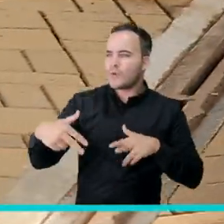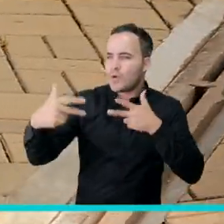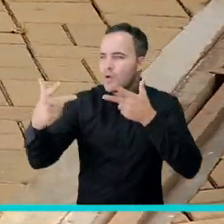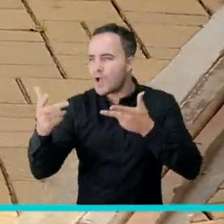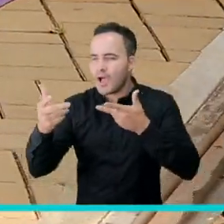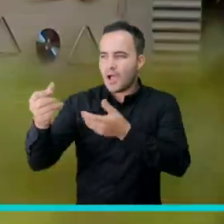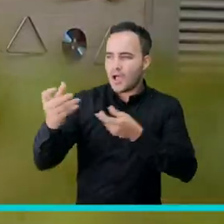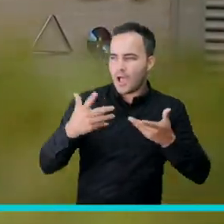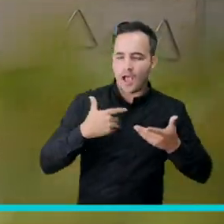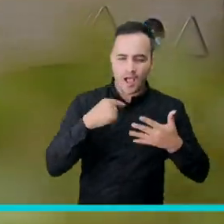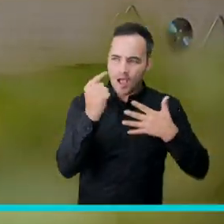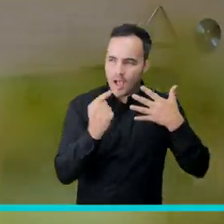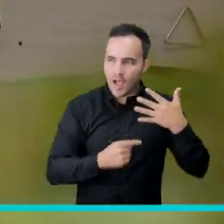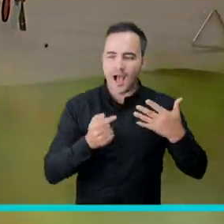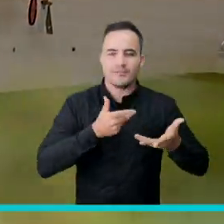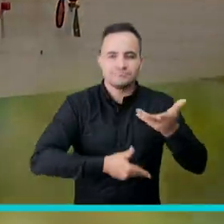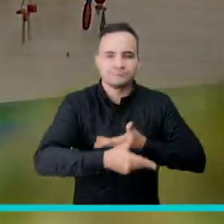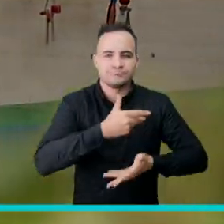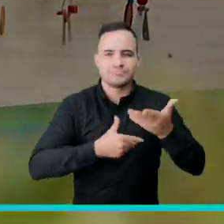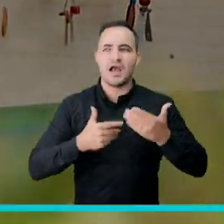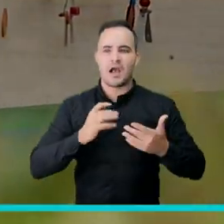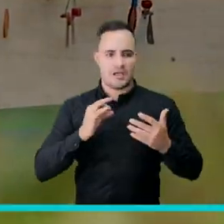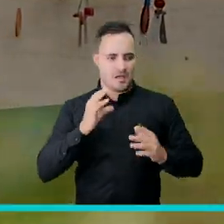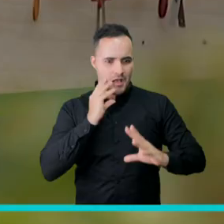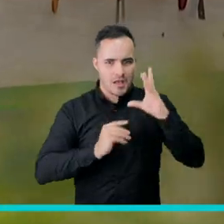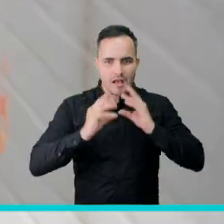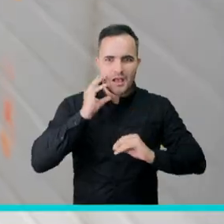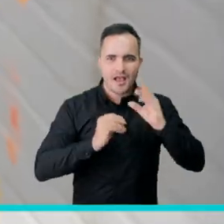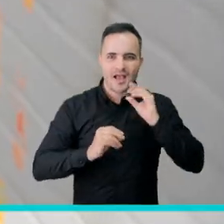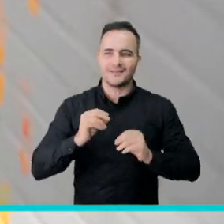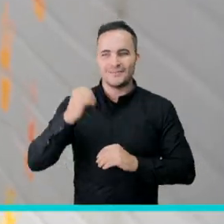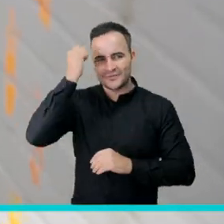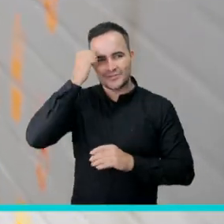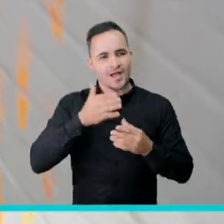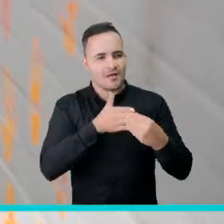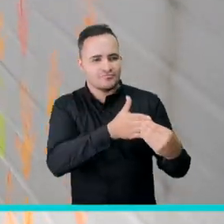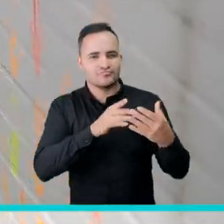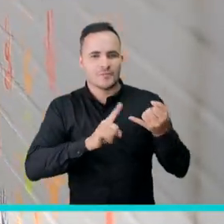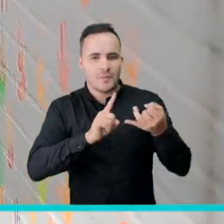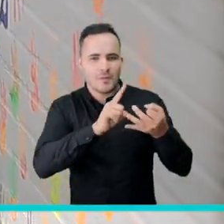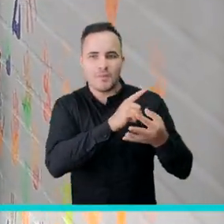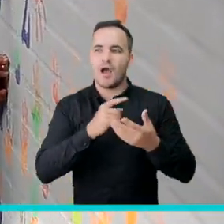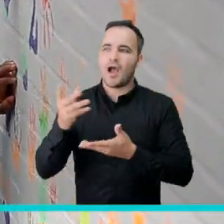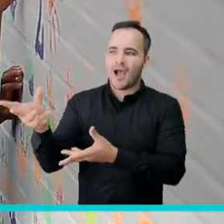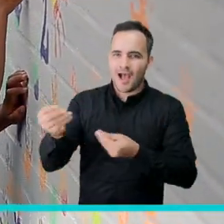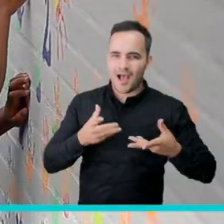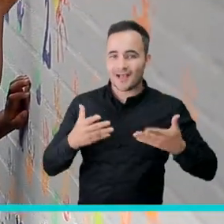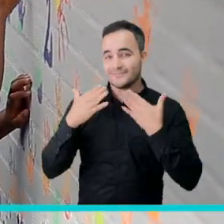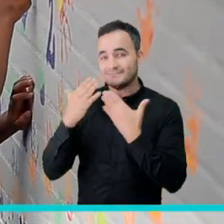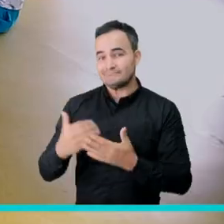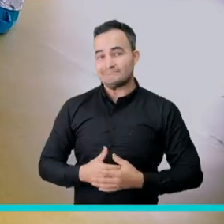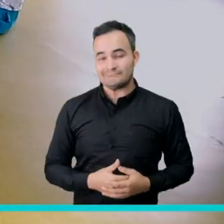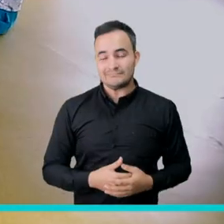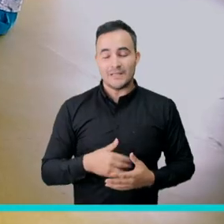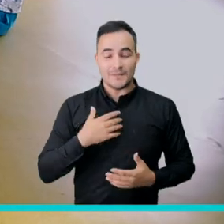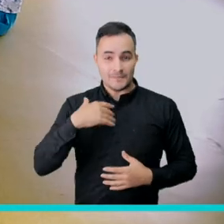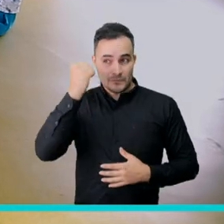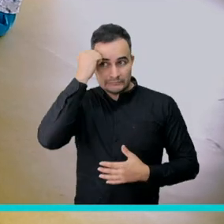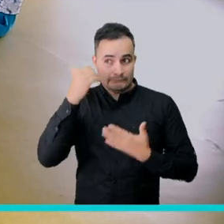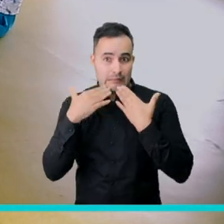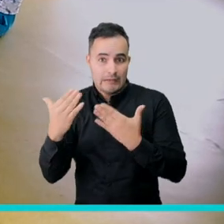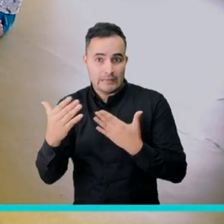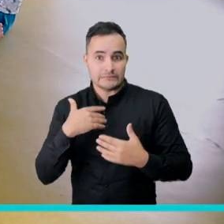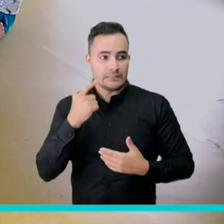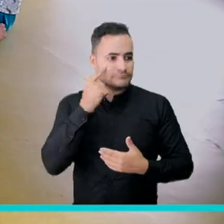sincrónicas ya que nos conectábamos y la profe nos decía qué actividades hacíamos con los niños. Entonces eso fue ayuda también porque el niño se adaptó a la